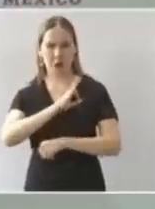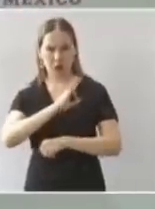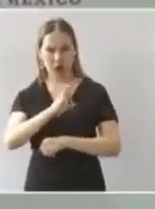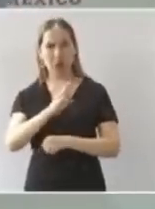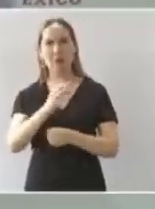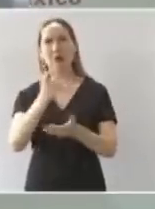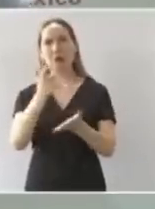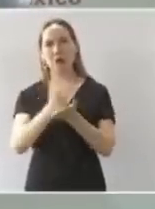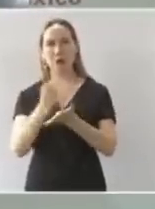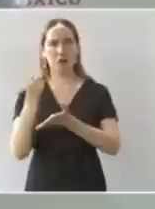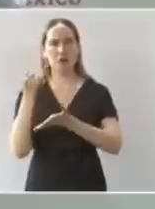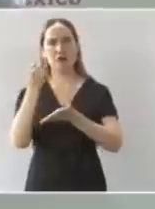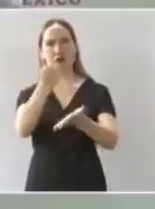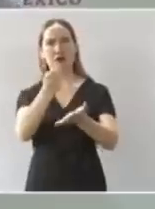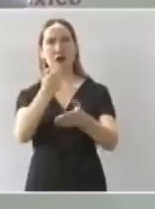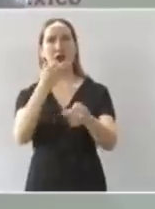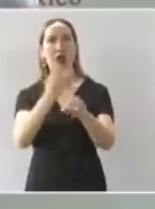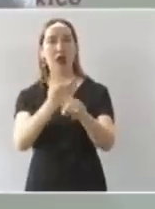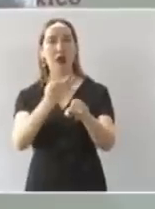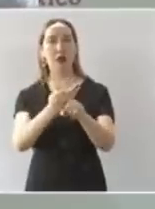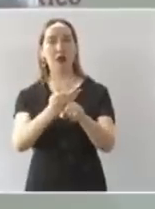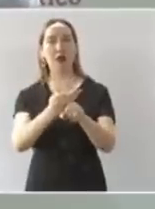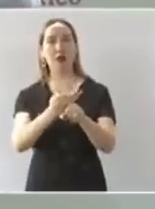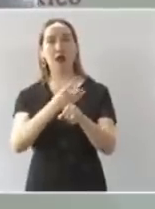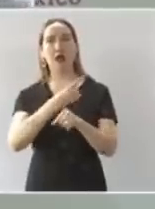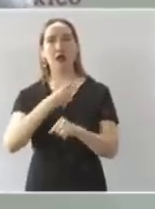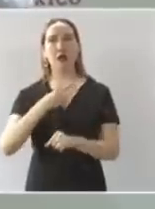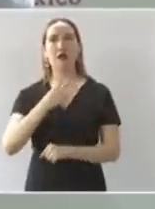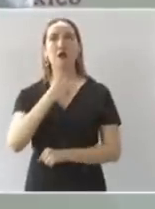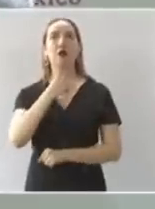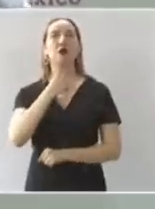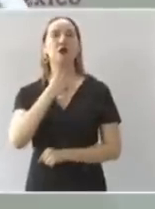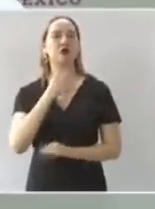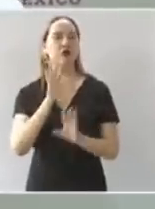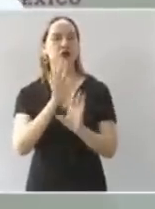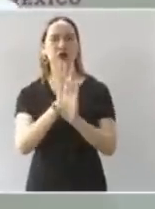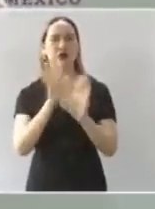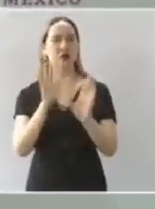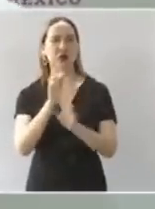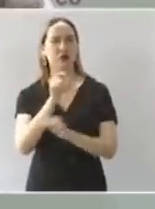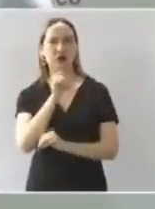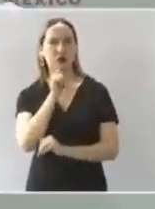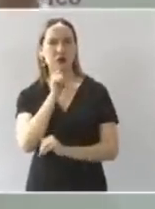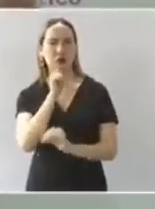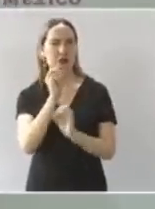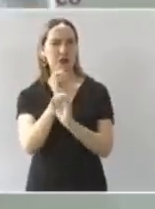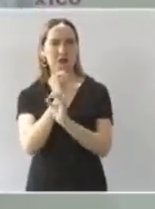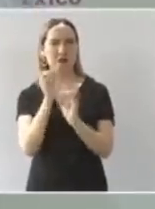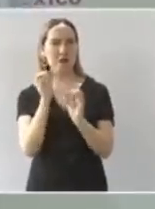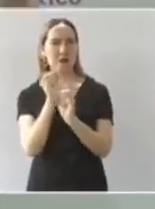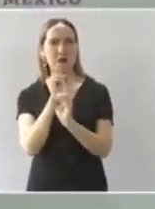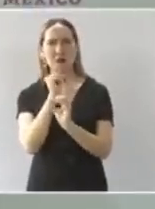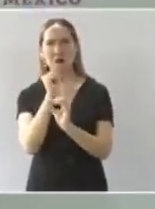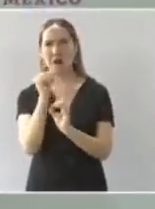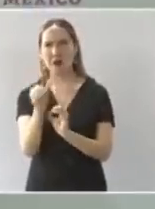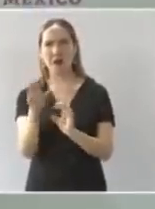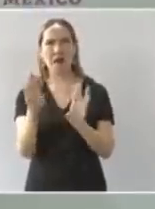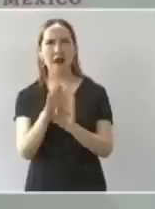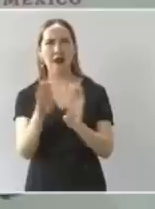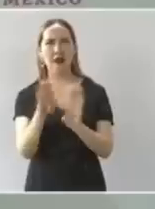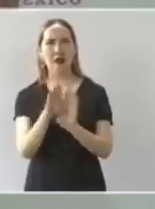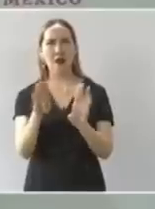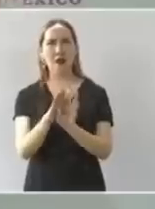hemos endeudado al país en el tiempo que llevamos no han habido gasolinazos